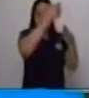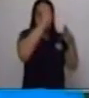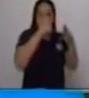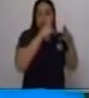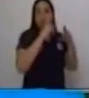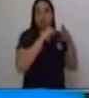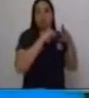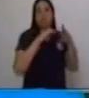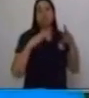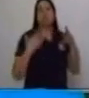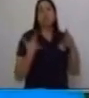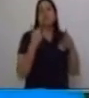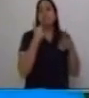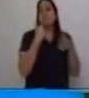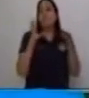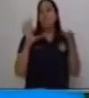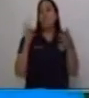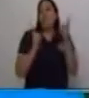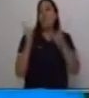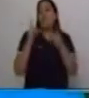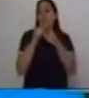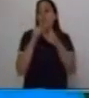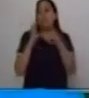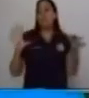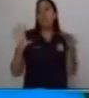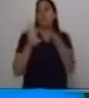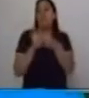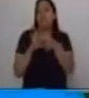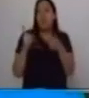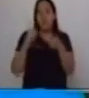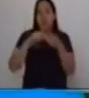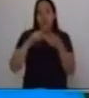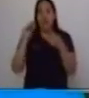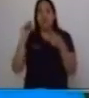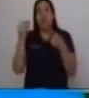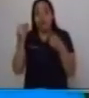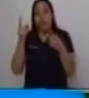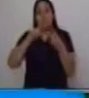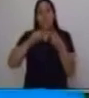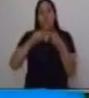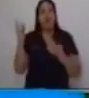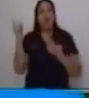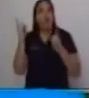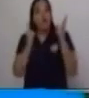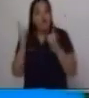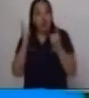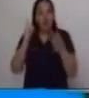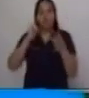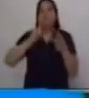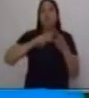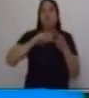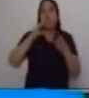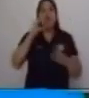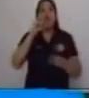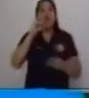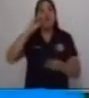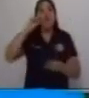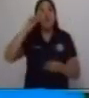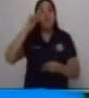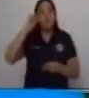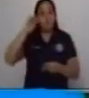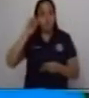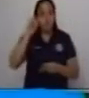subnexos son que cual cuyo ese cual no va tildado